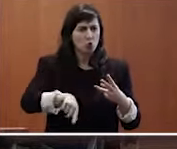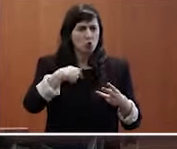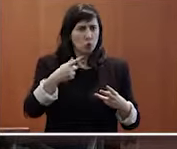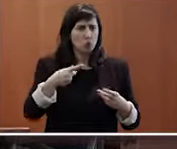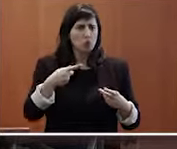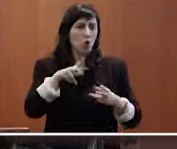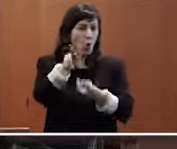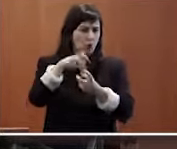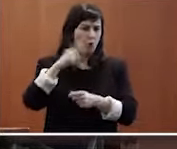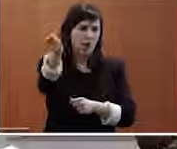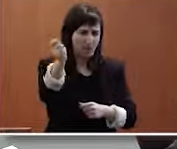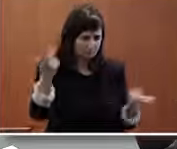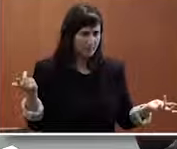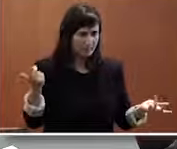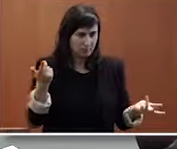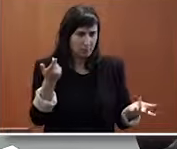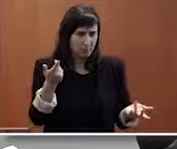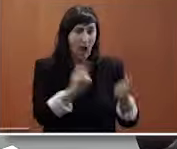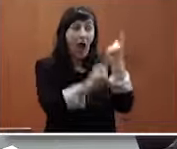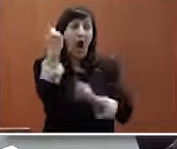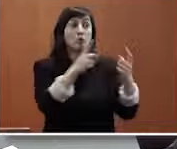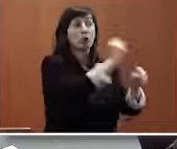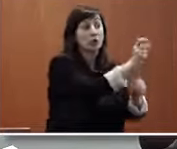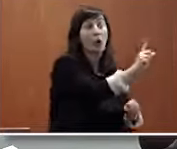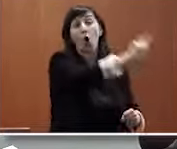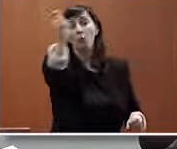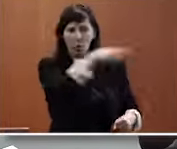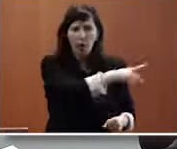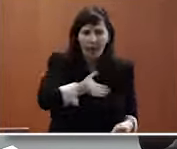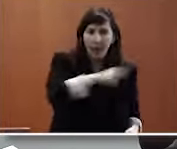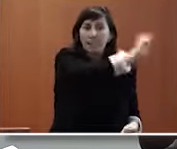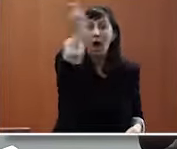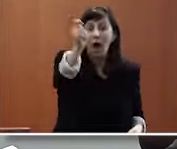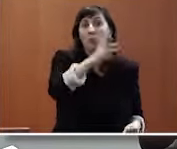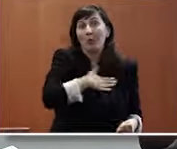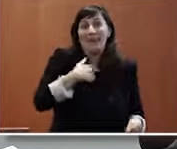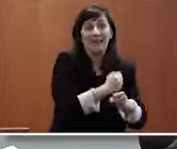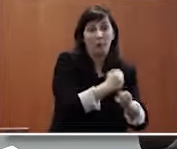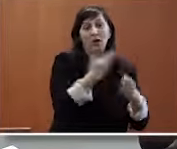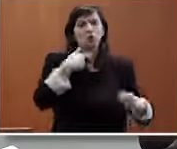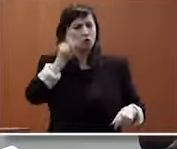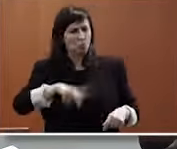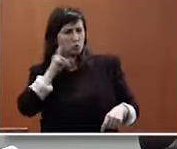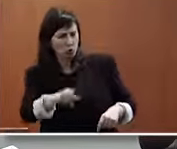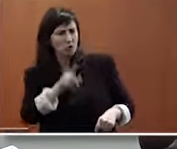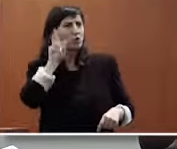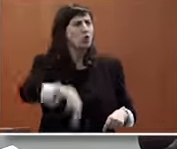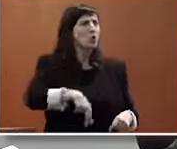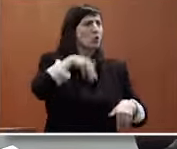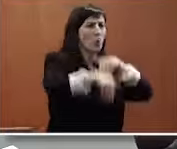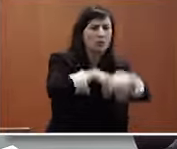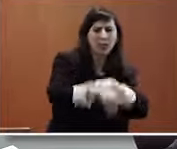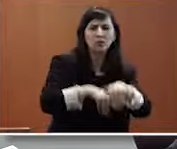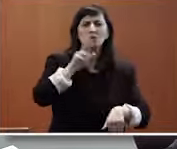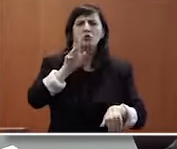contribuyentes pagamos impuestos algunos que no trabajan no los pagan pero quisieran pagarlos quisieran trabajar somos pensionistas somos votantes somos